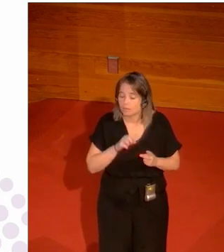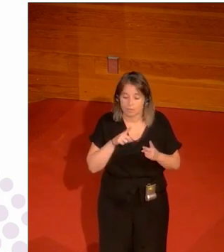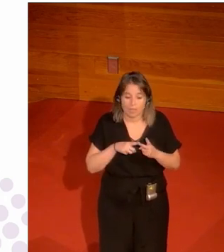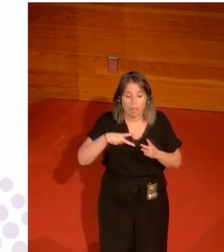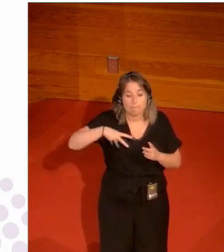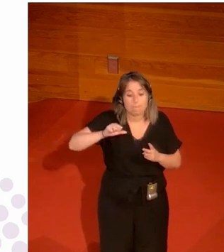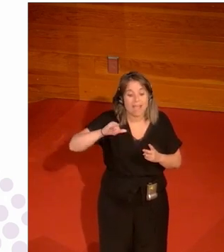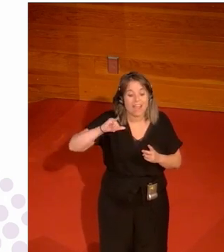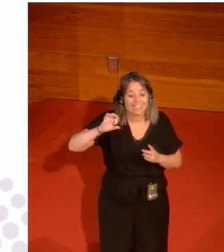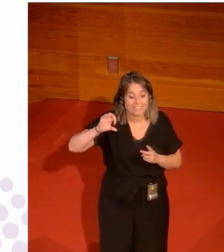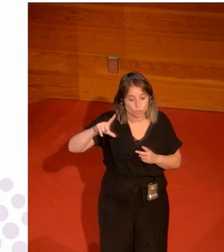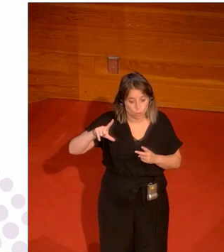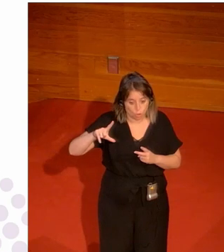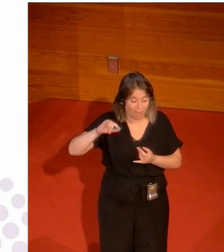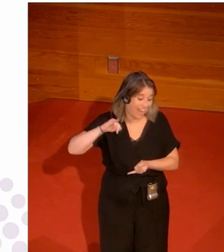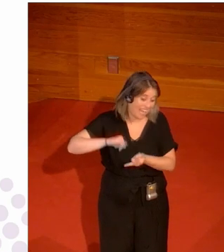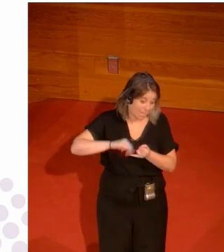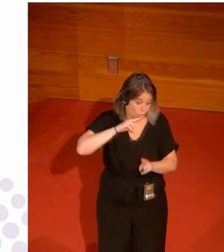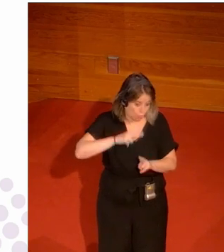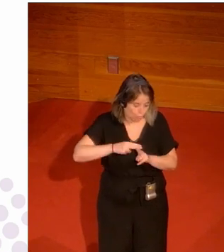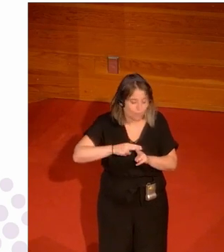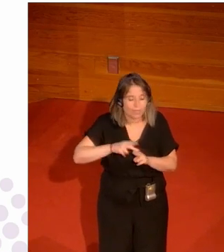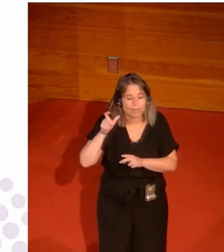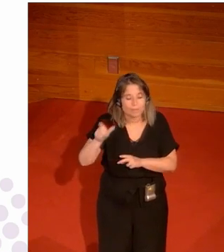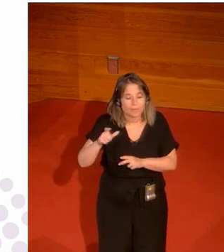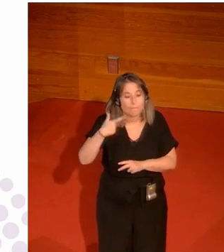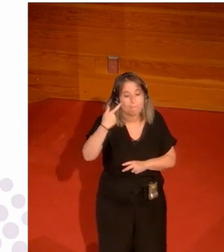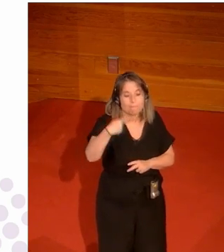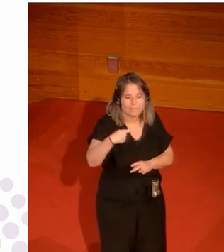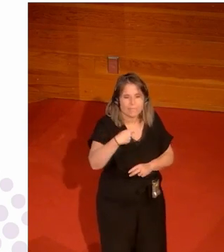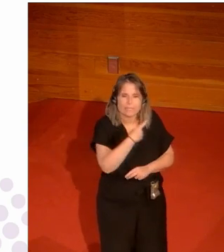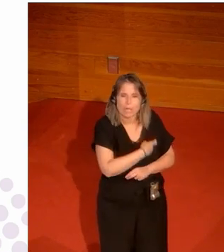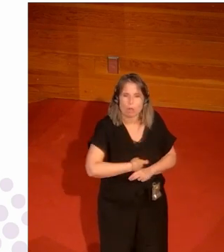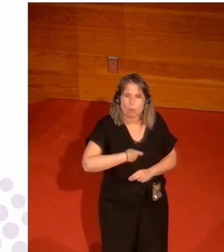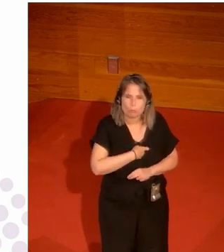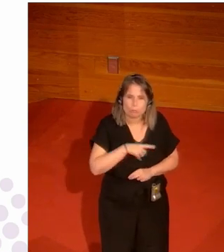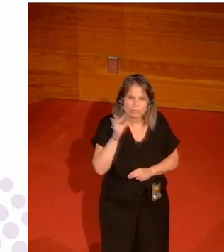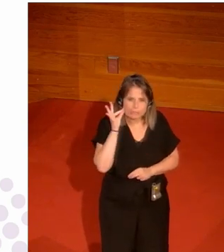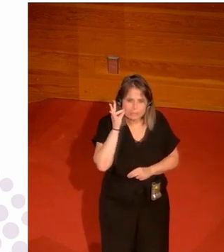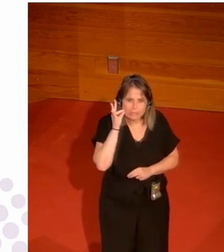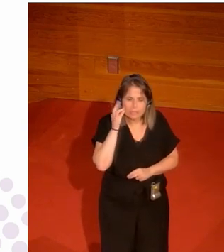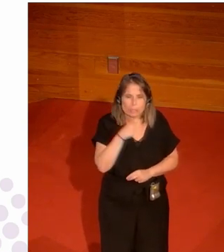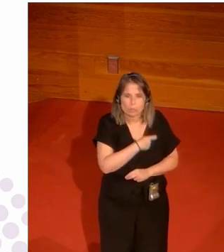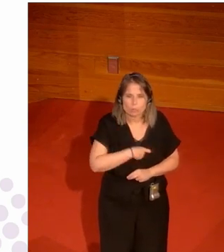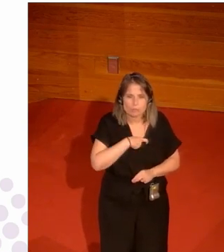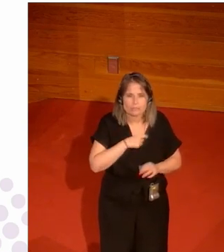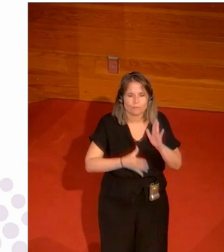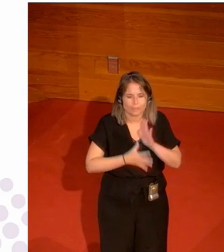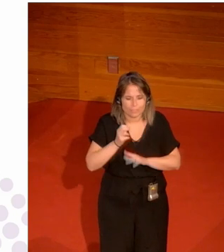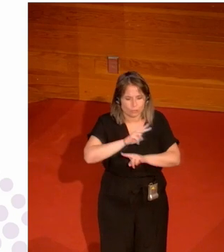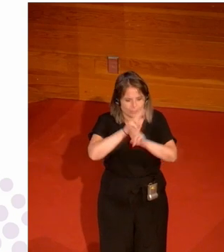Marisol Casado es la presidenta que es otro de los miembros españoles es presidenta del comité de la Federación Internacional de